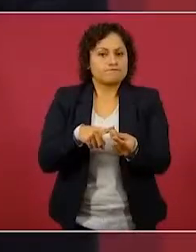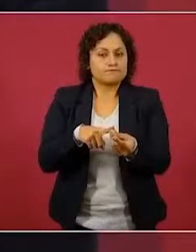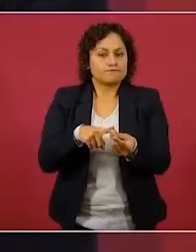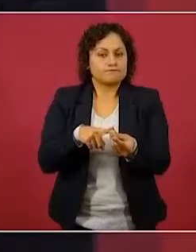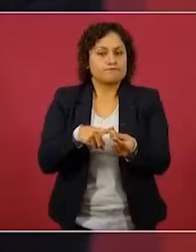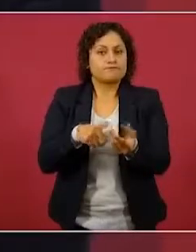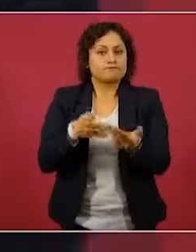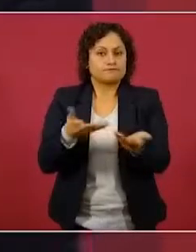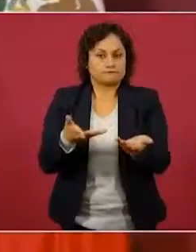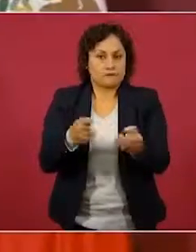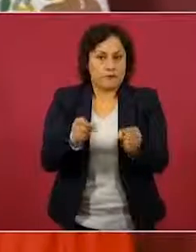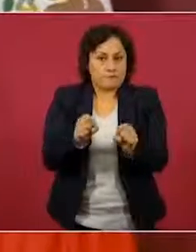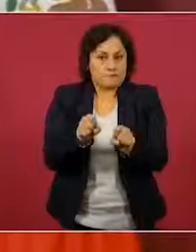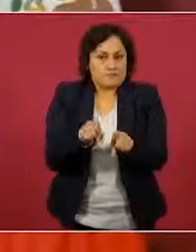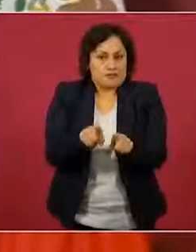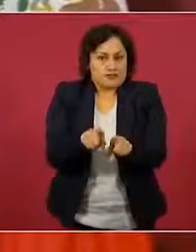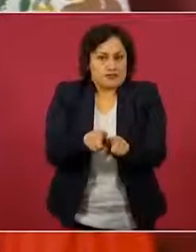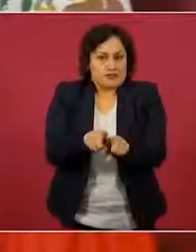el erario,